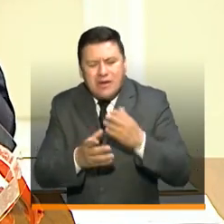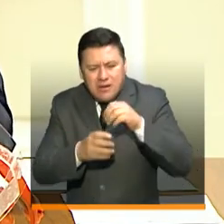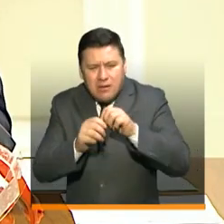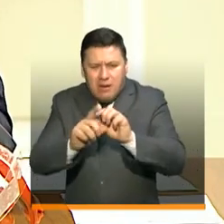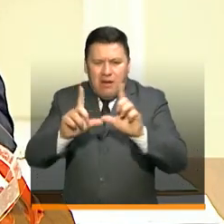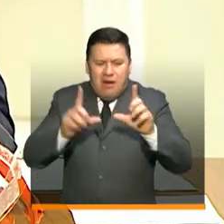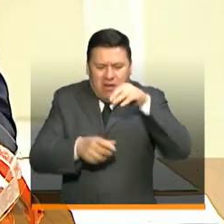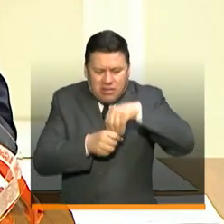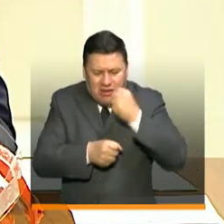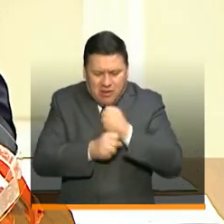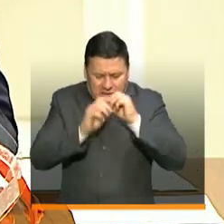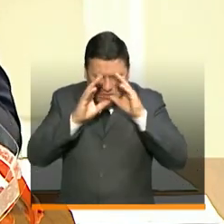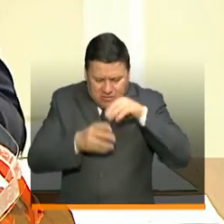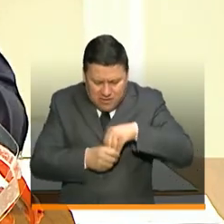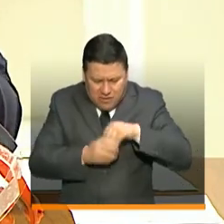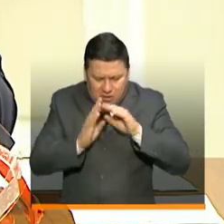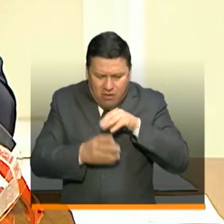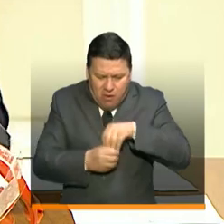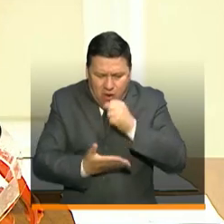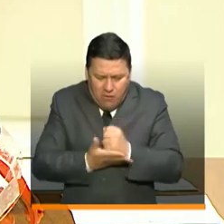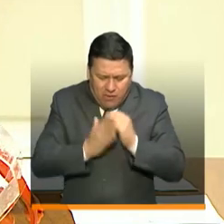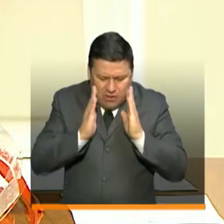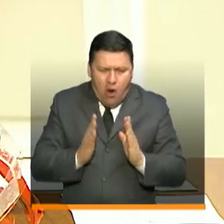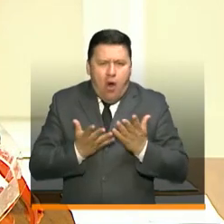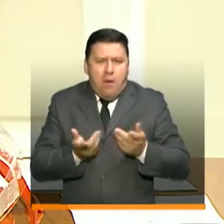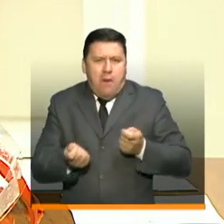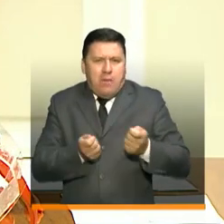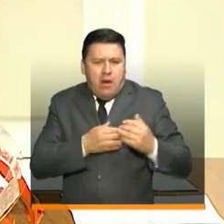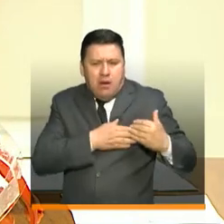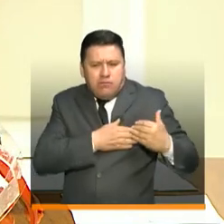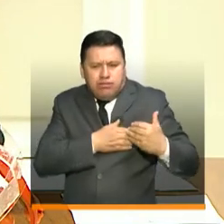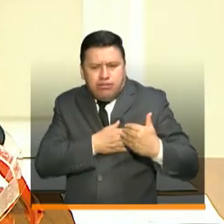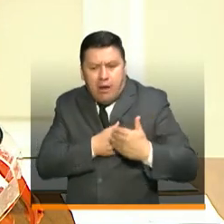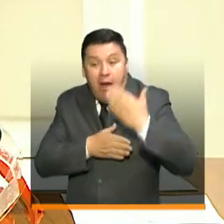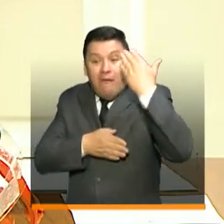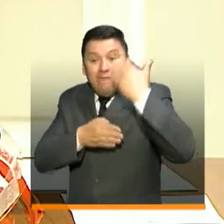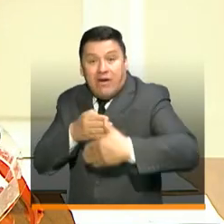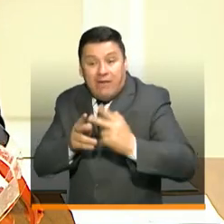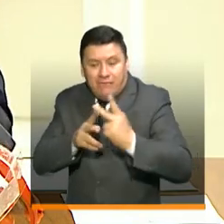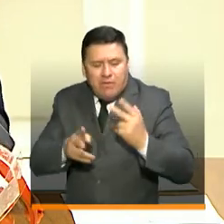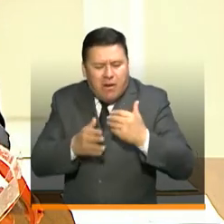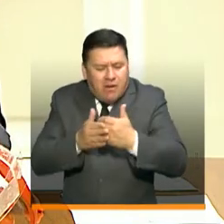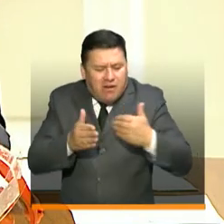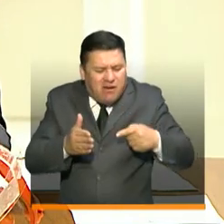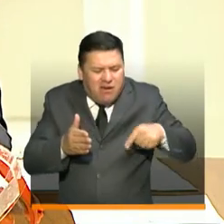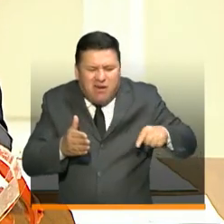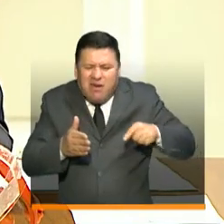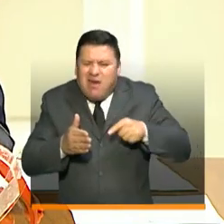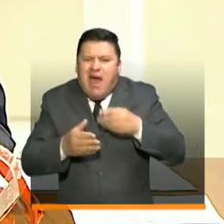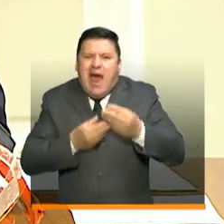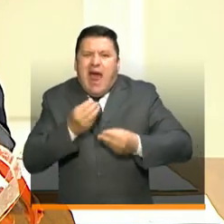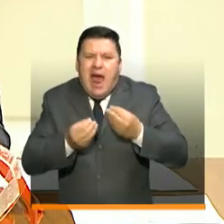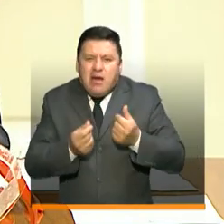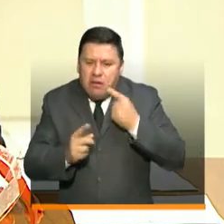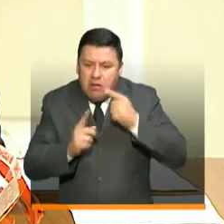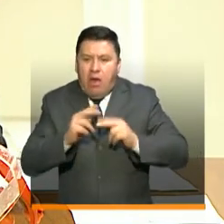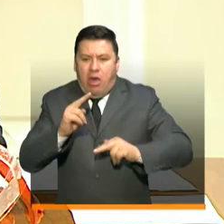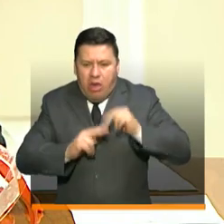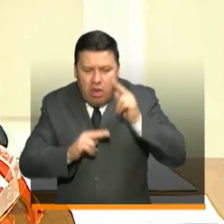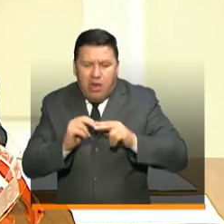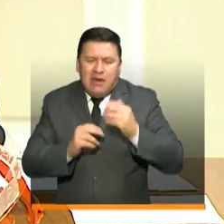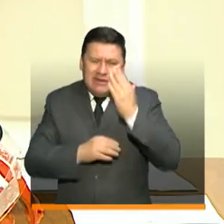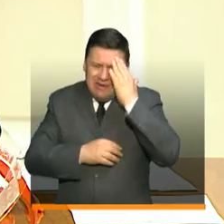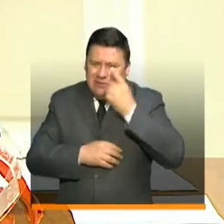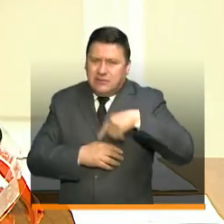y adicionalmente cómo lo vamos a manejar hasta el fin de la emergencia sanitaria, porque hay muchas cosas que se han venido construyendo, entre otras